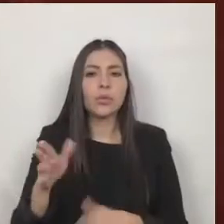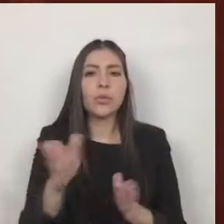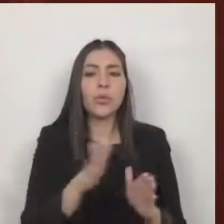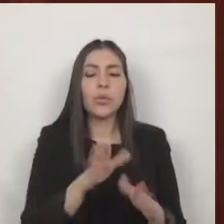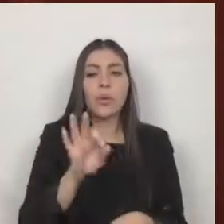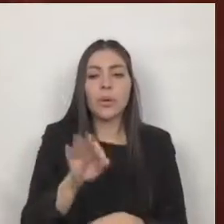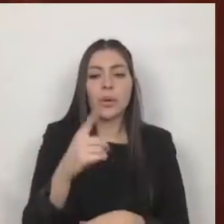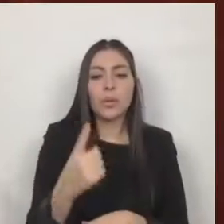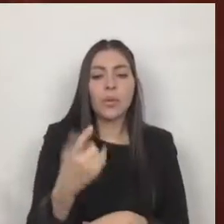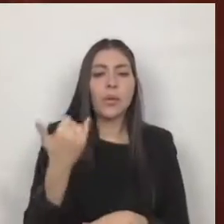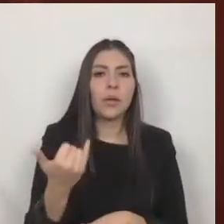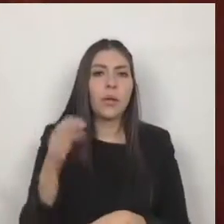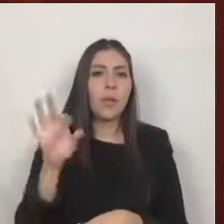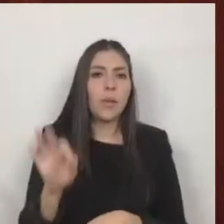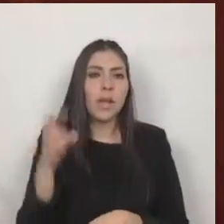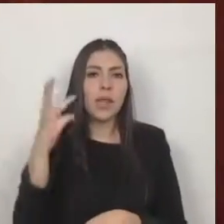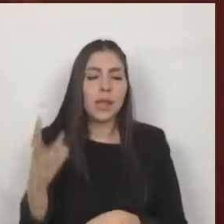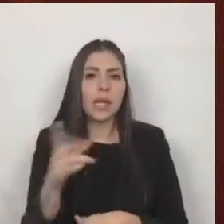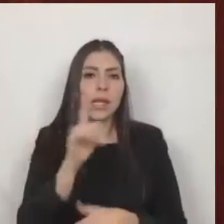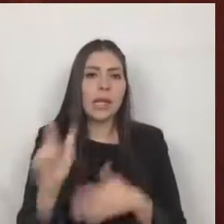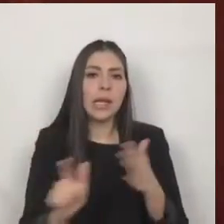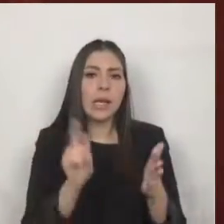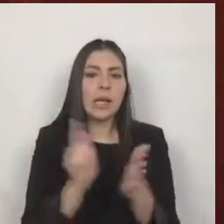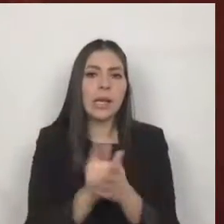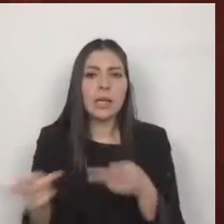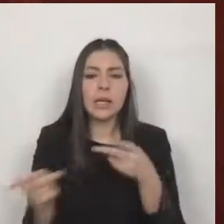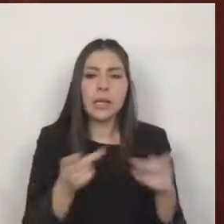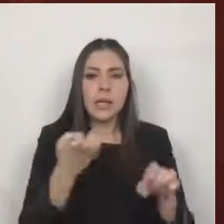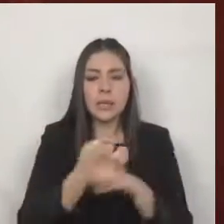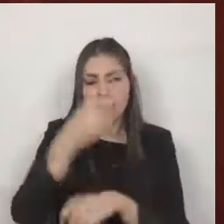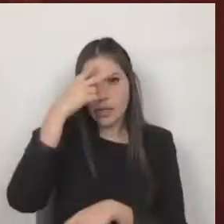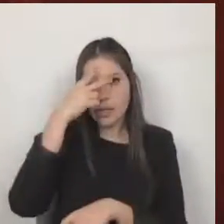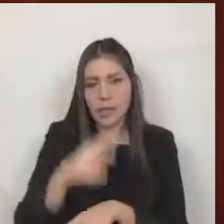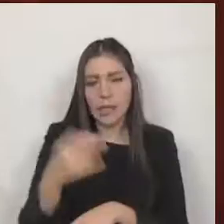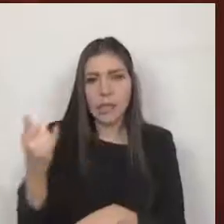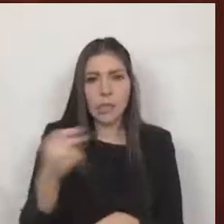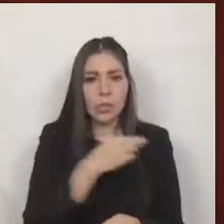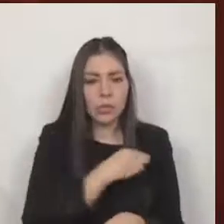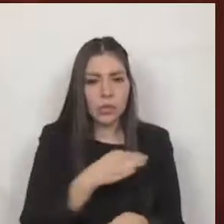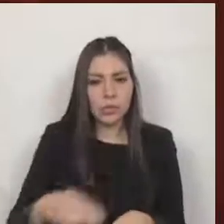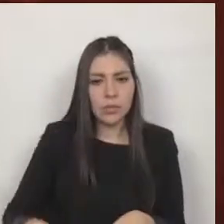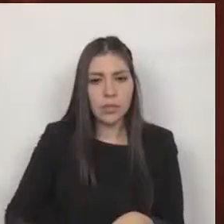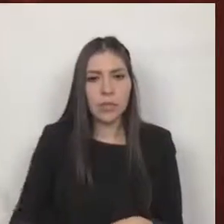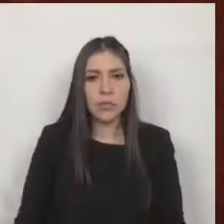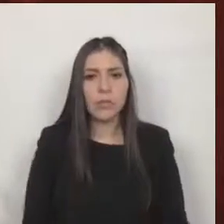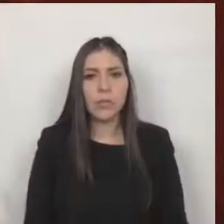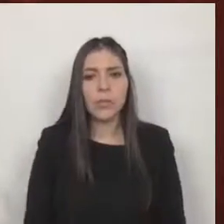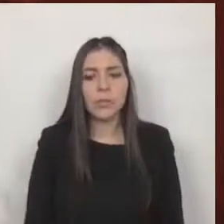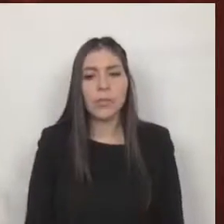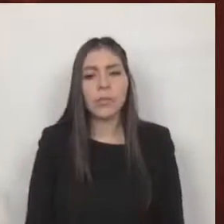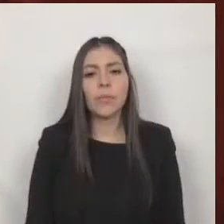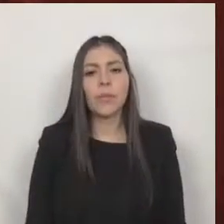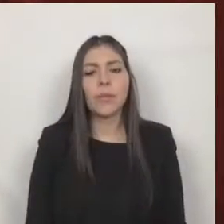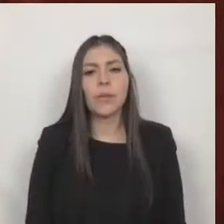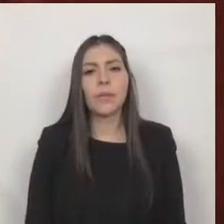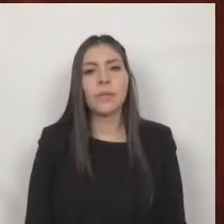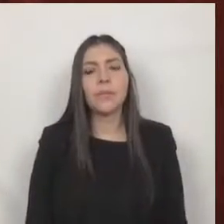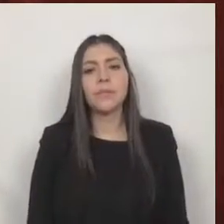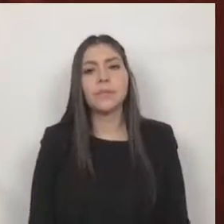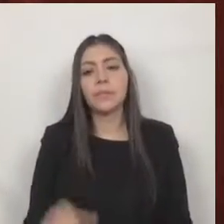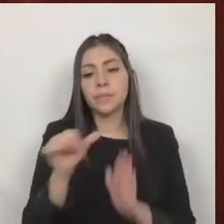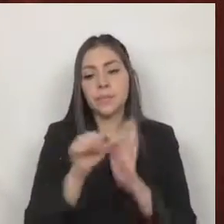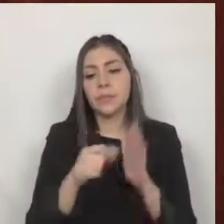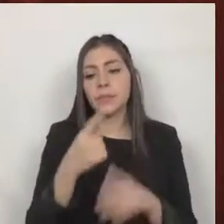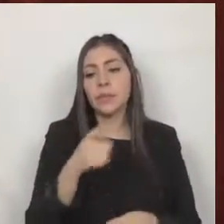43 de la ley de planeación del estado de méxico y municipios el inciso de del artículo 123